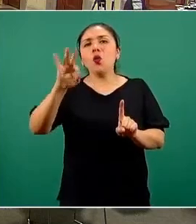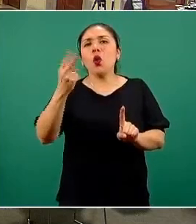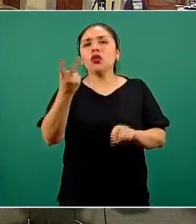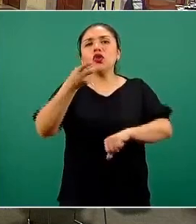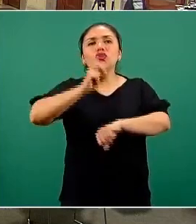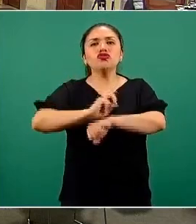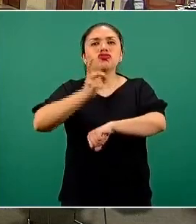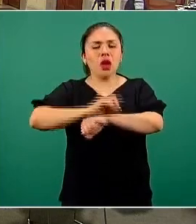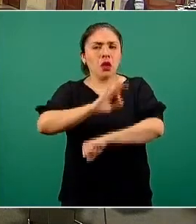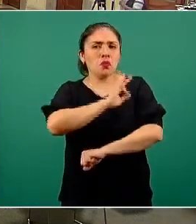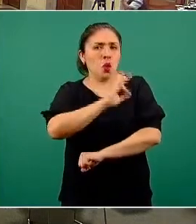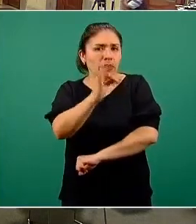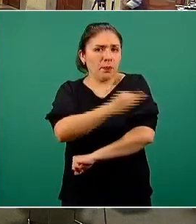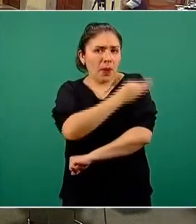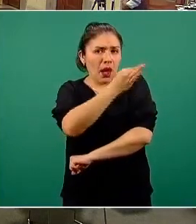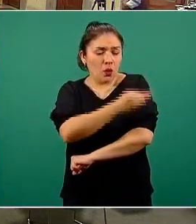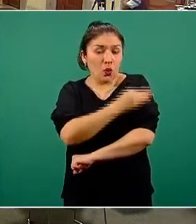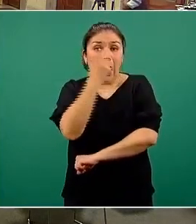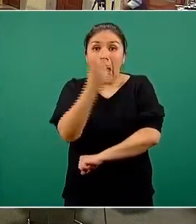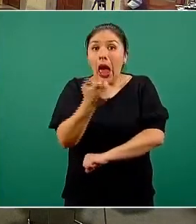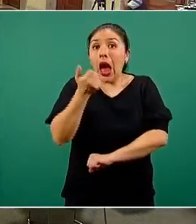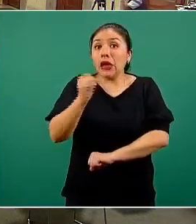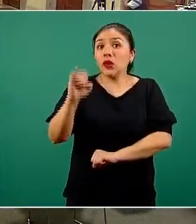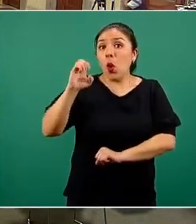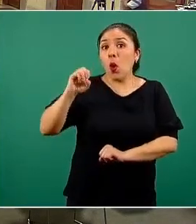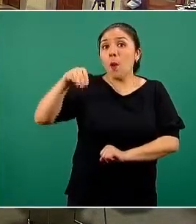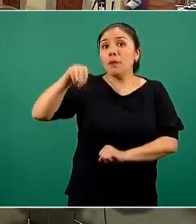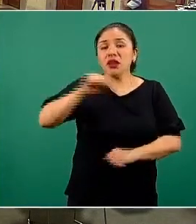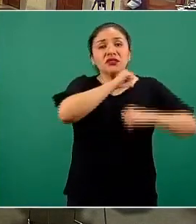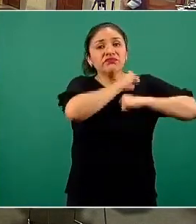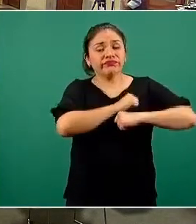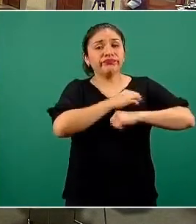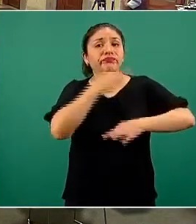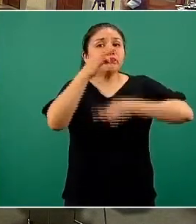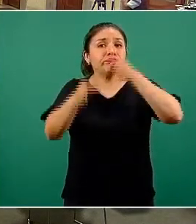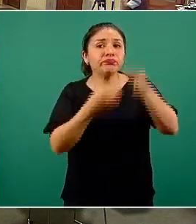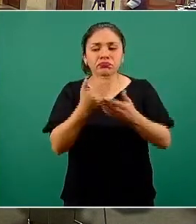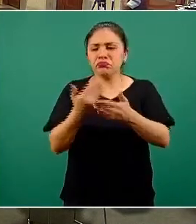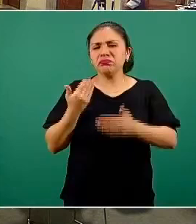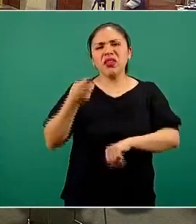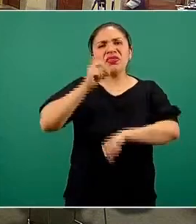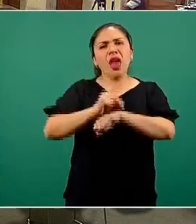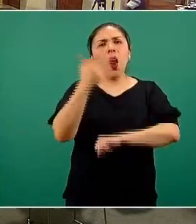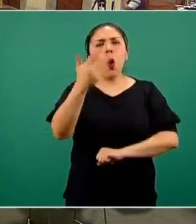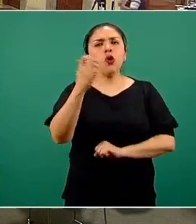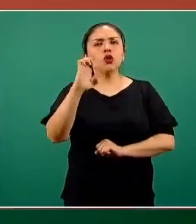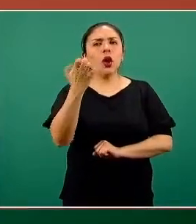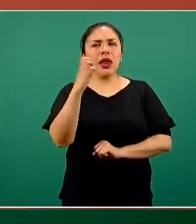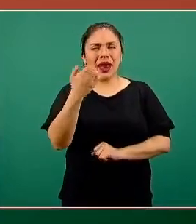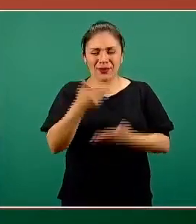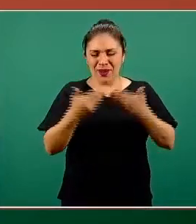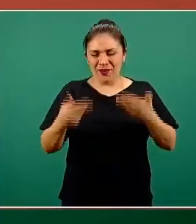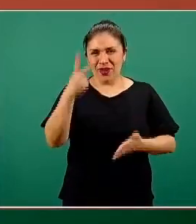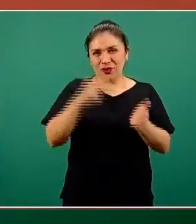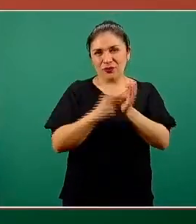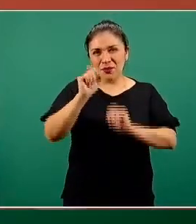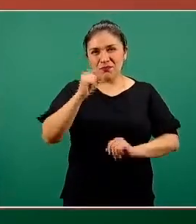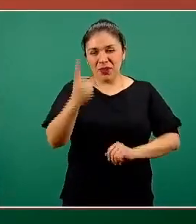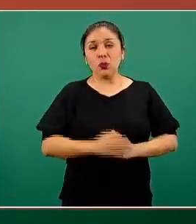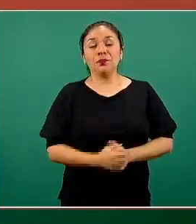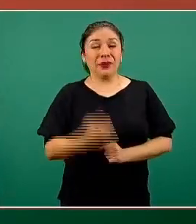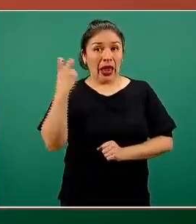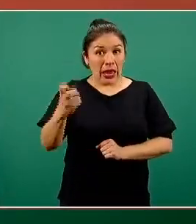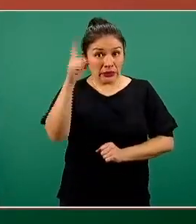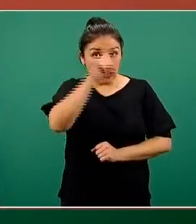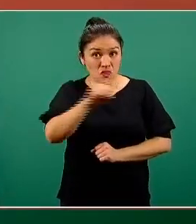explícita que la Organización Mundial de la Salud formuló el 8 de enero de 2021. Esta